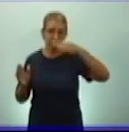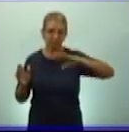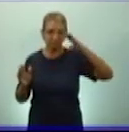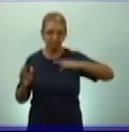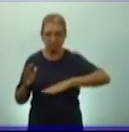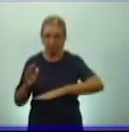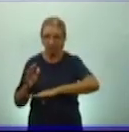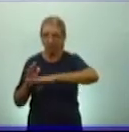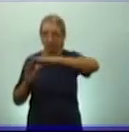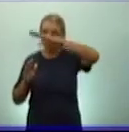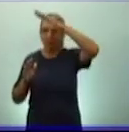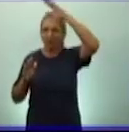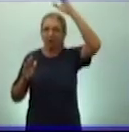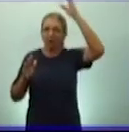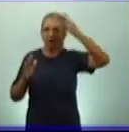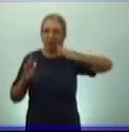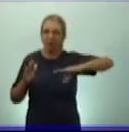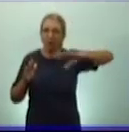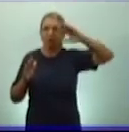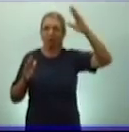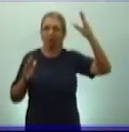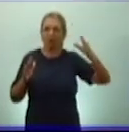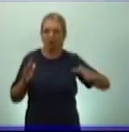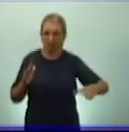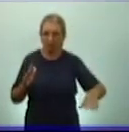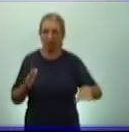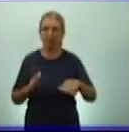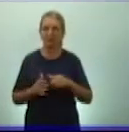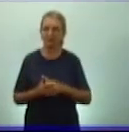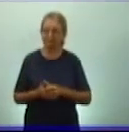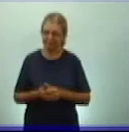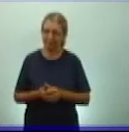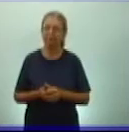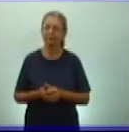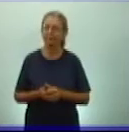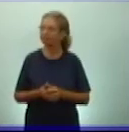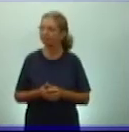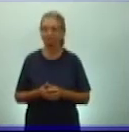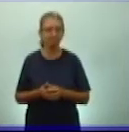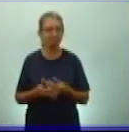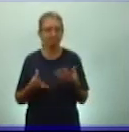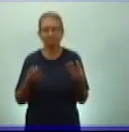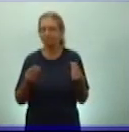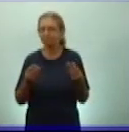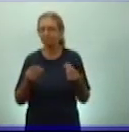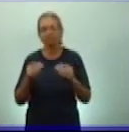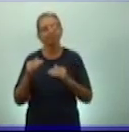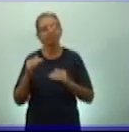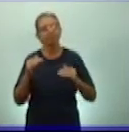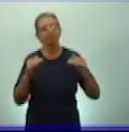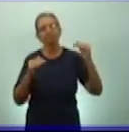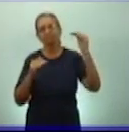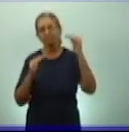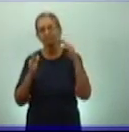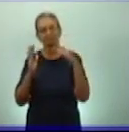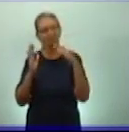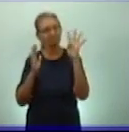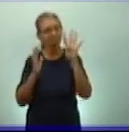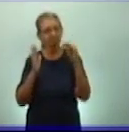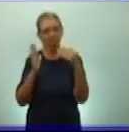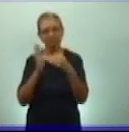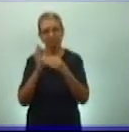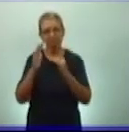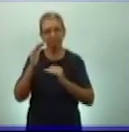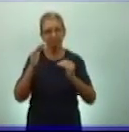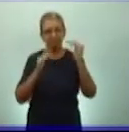principales características es esa, la altura. Ustedes vieron en el video que las montañas eran 4,000 metros por encima del mar. Montañas muy